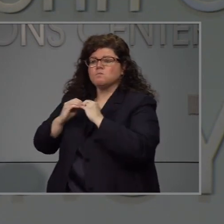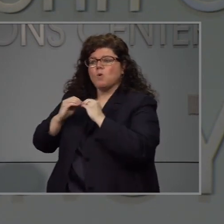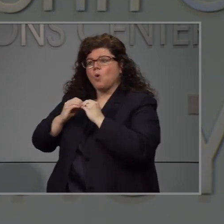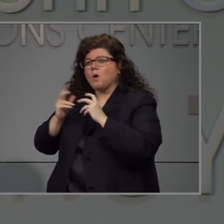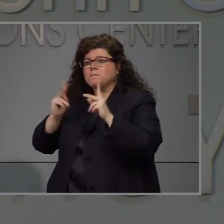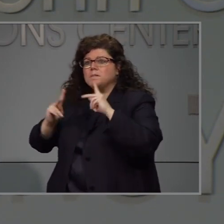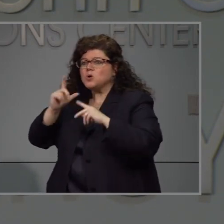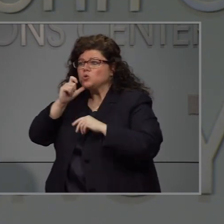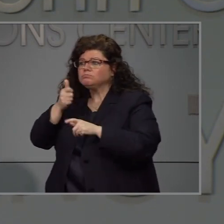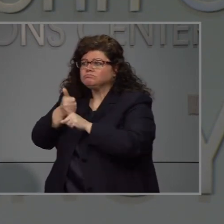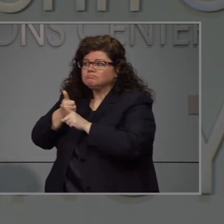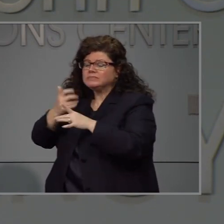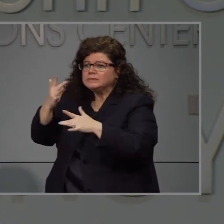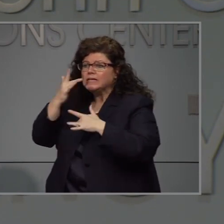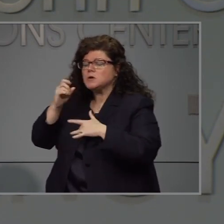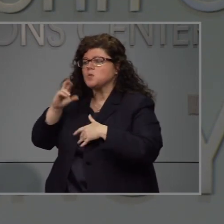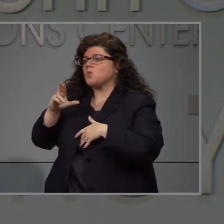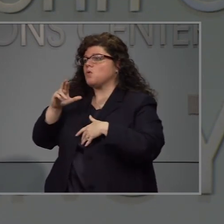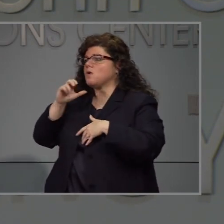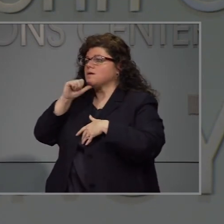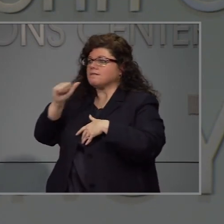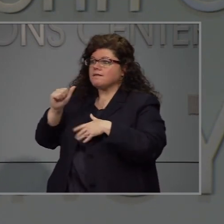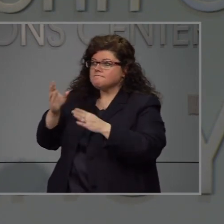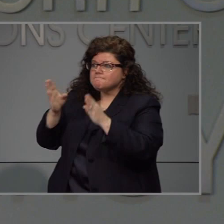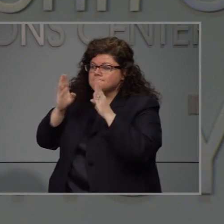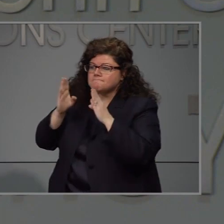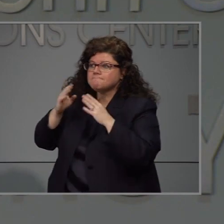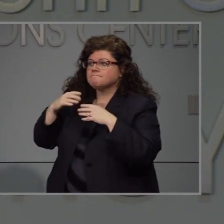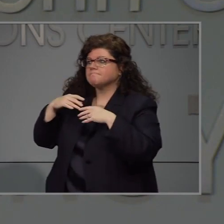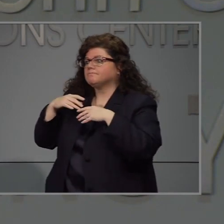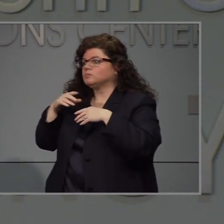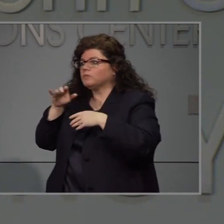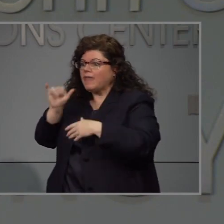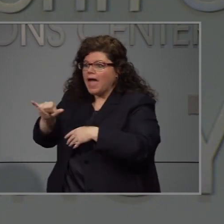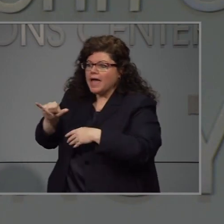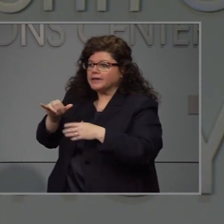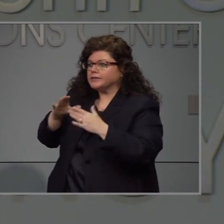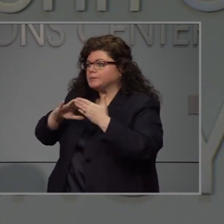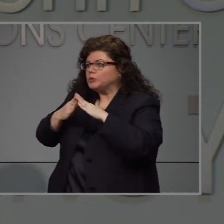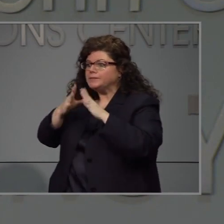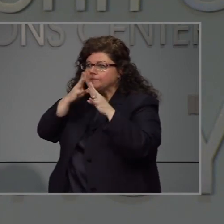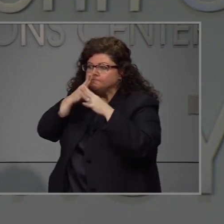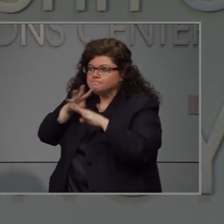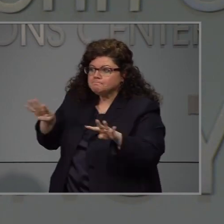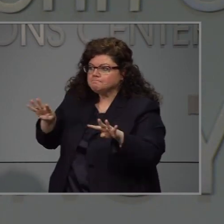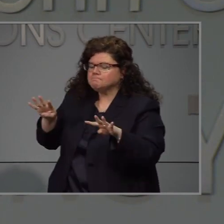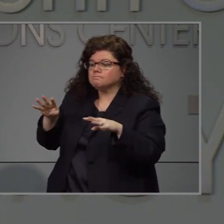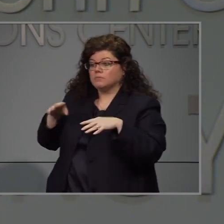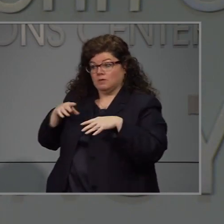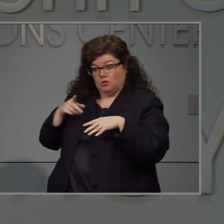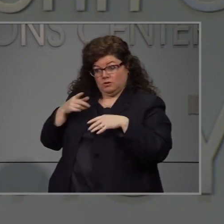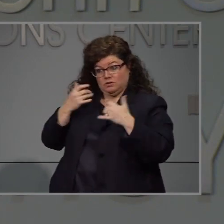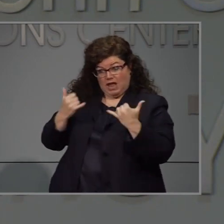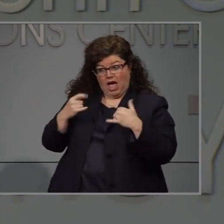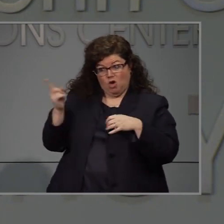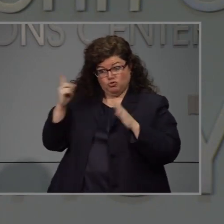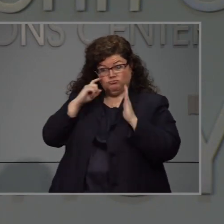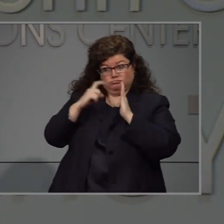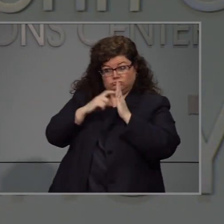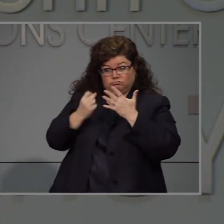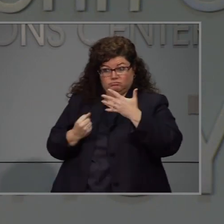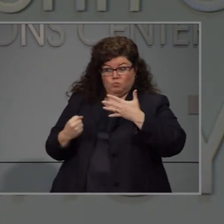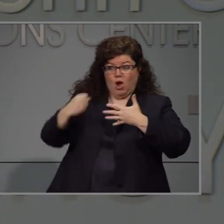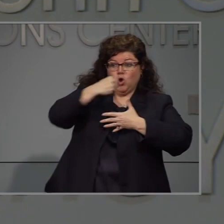que tiene más vulnerabilidad me puede hablar más acerca de cómo están enviando los rastreadores de contactos a estos sitios.